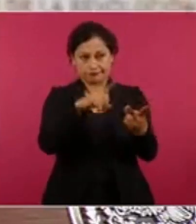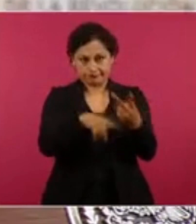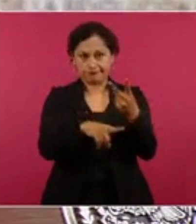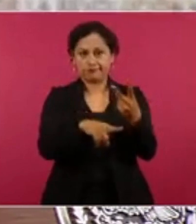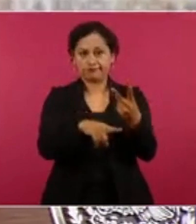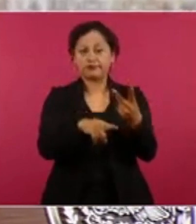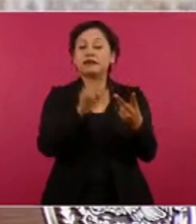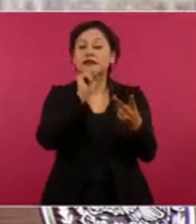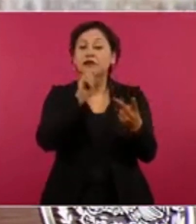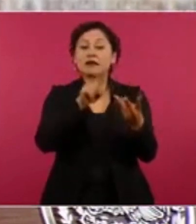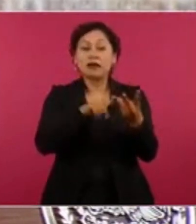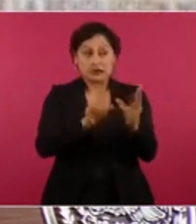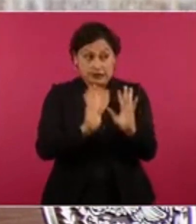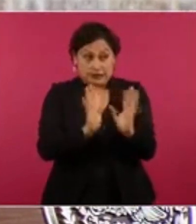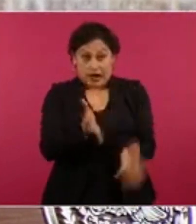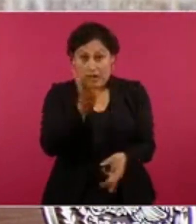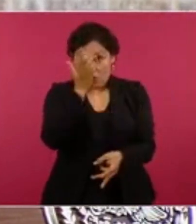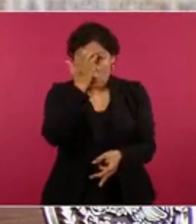sino transfórmala.